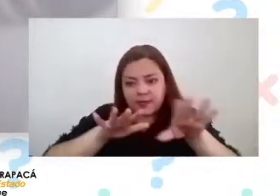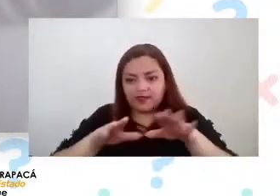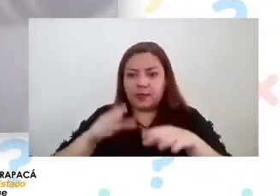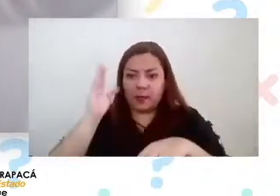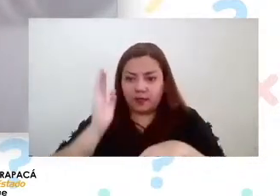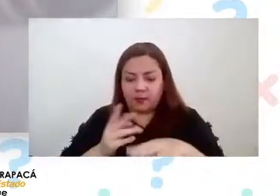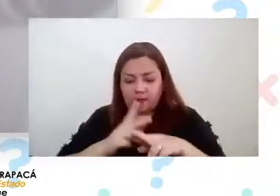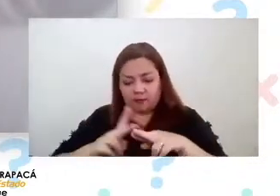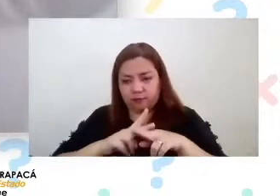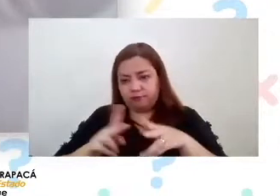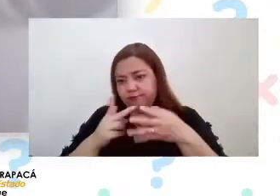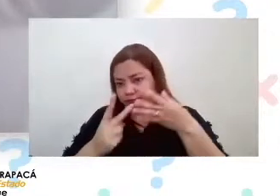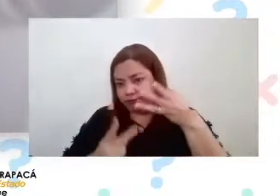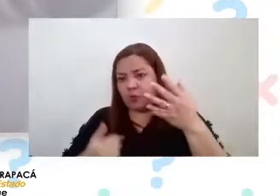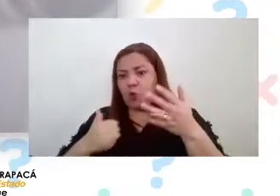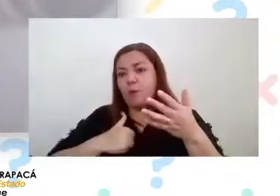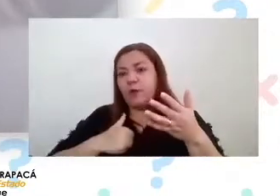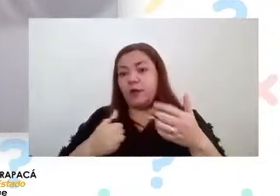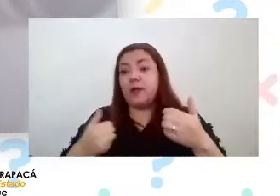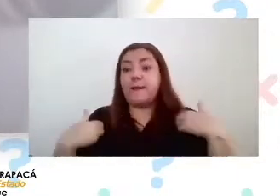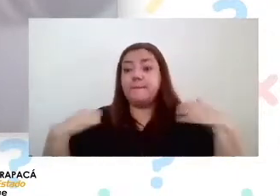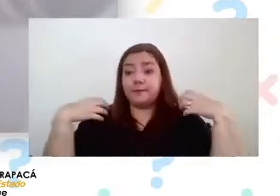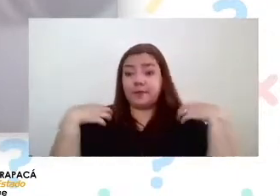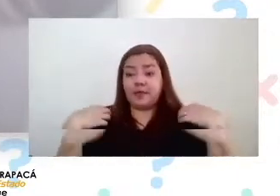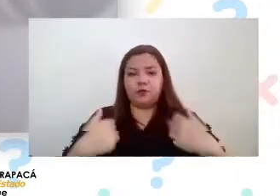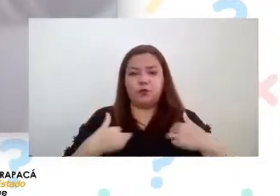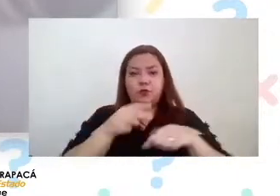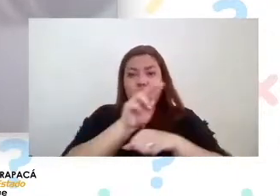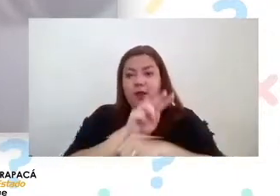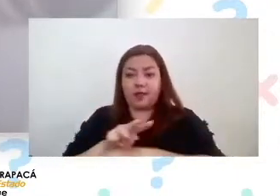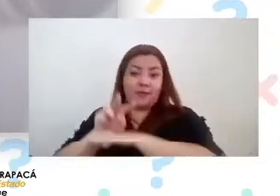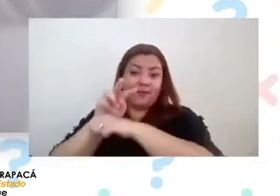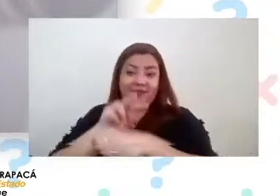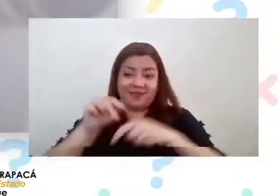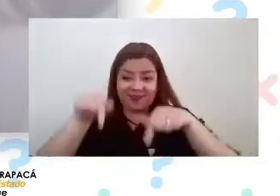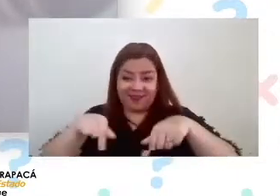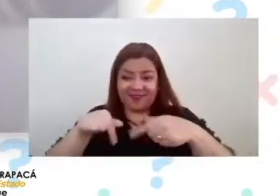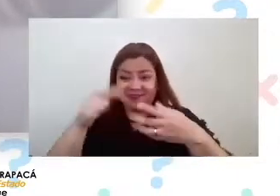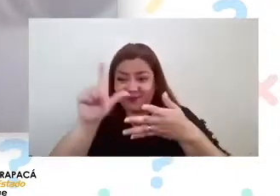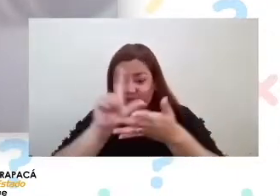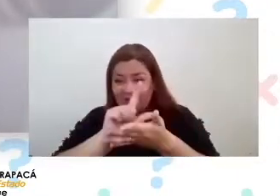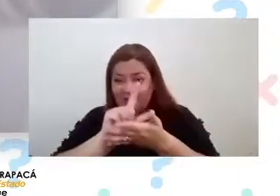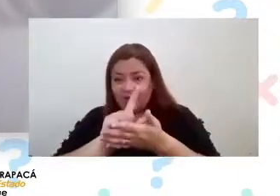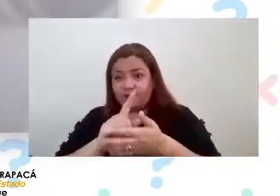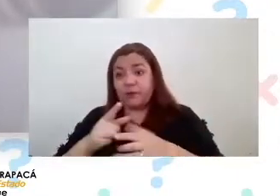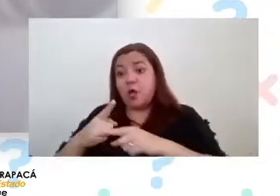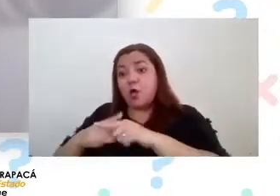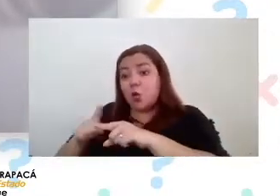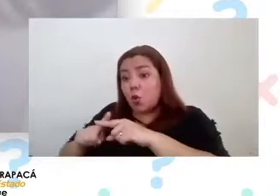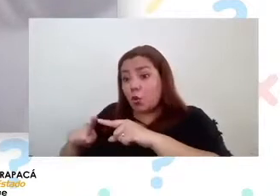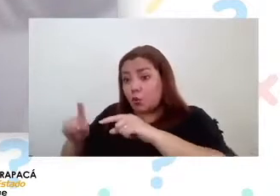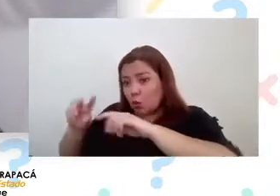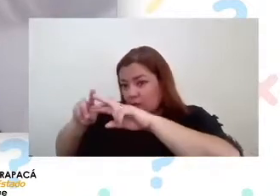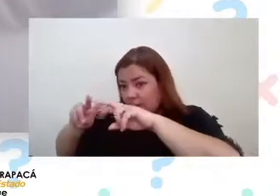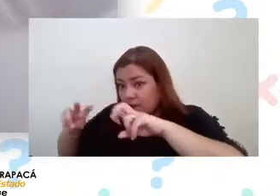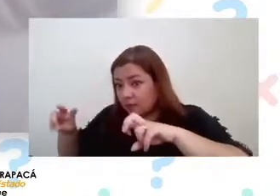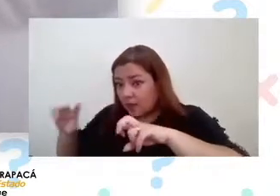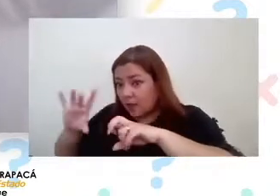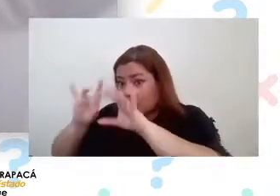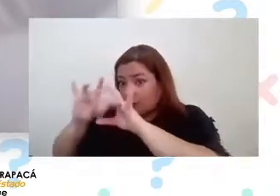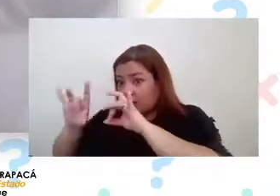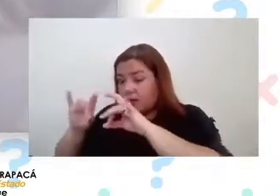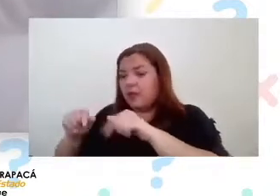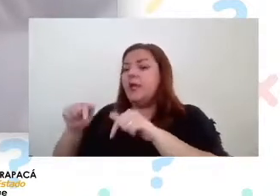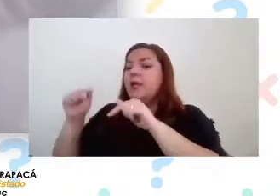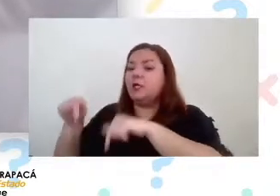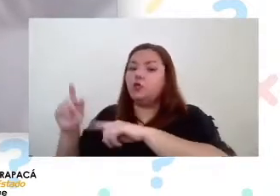en mi caso que yo soy la que administra este lugar en el caso de los investigadores que vienen para acá depende